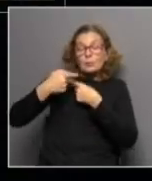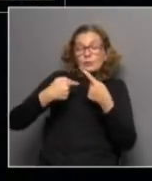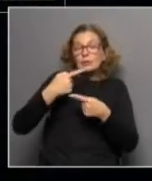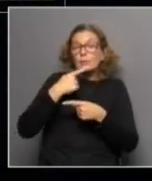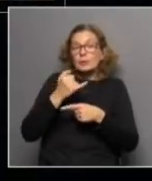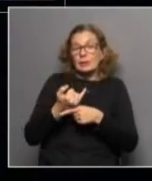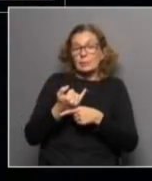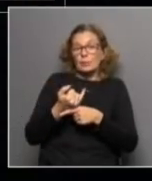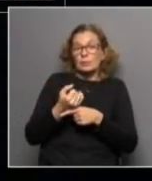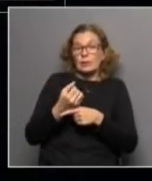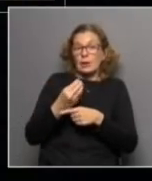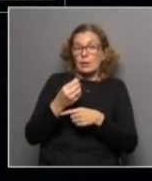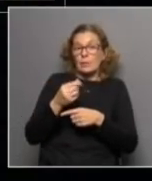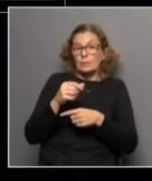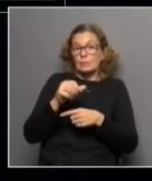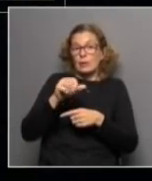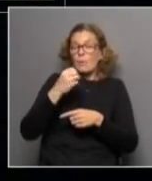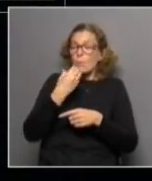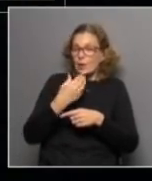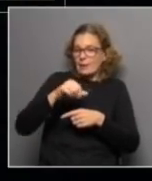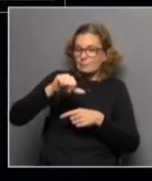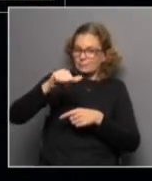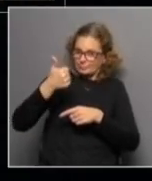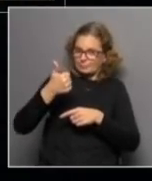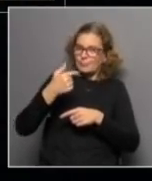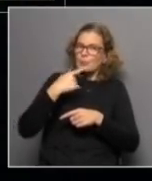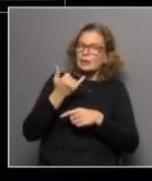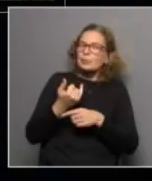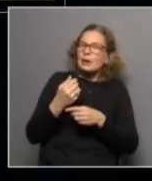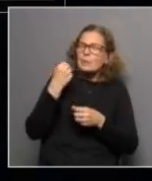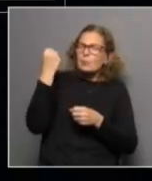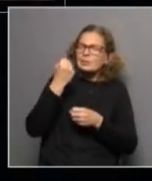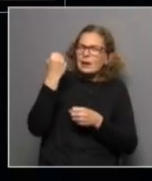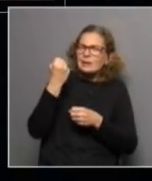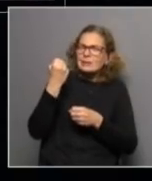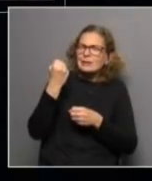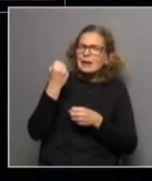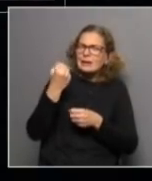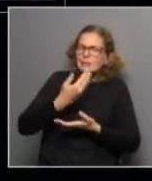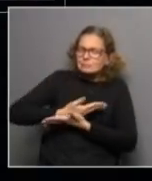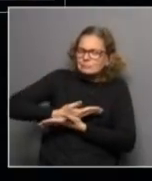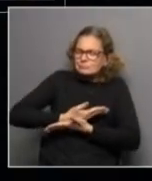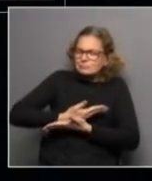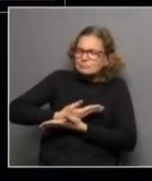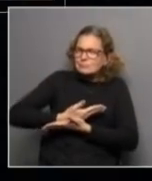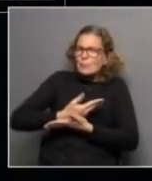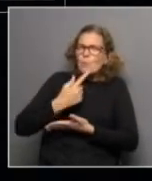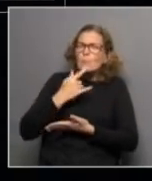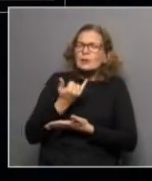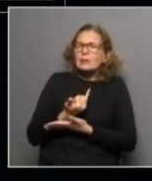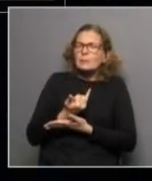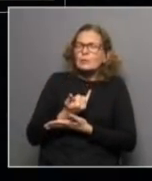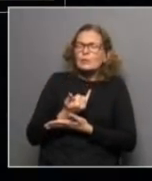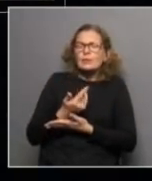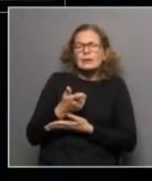buena nutrición para decirlo de alguna manera ¿qué importancia tiene la lactancia en esa